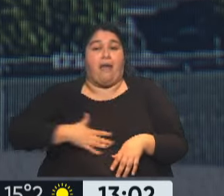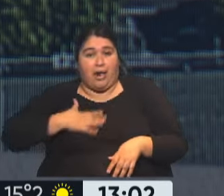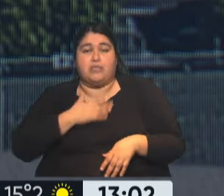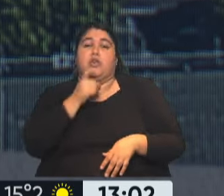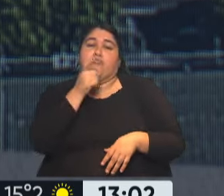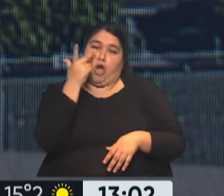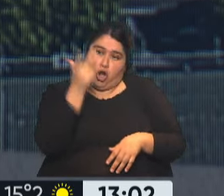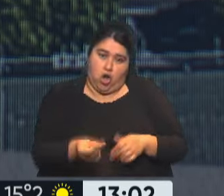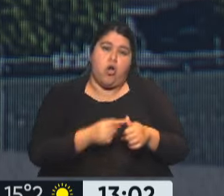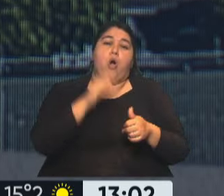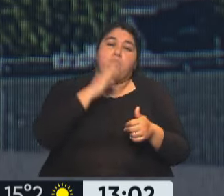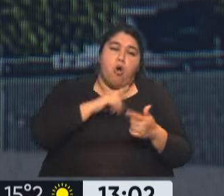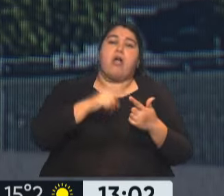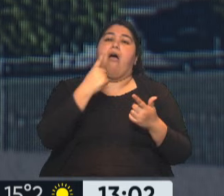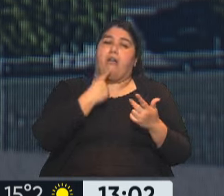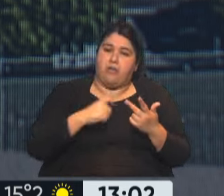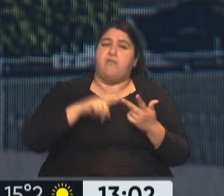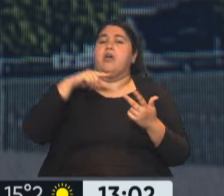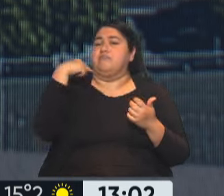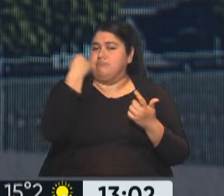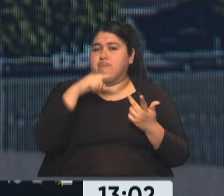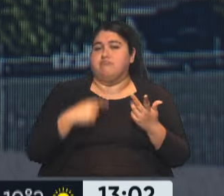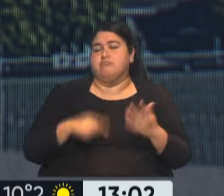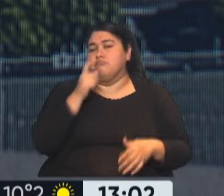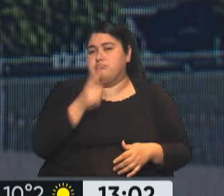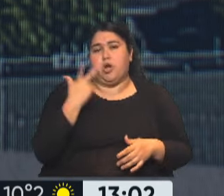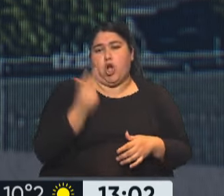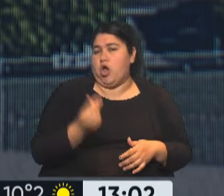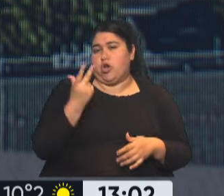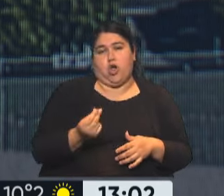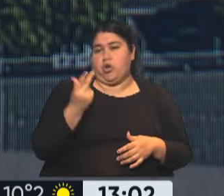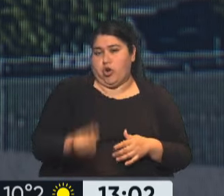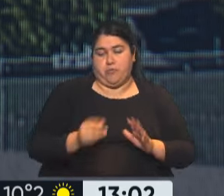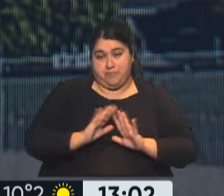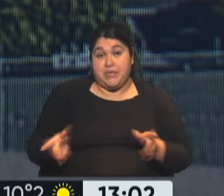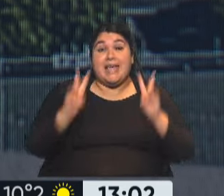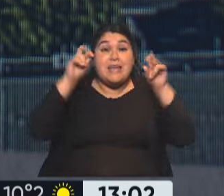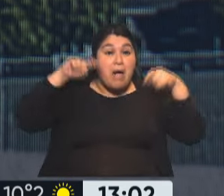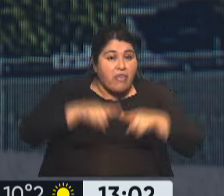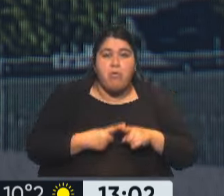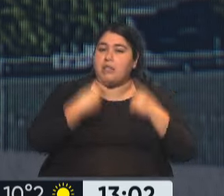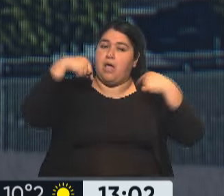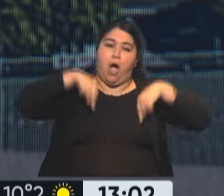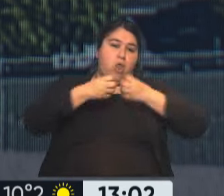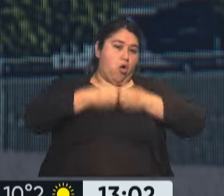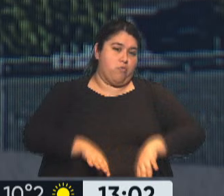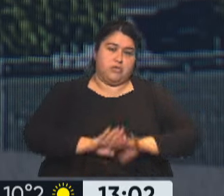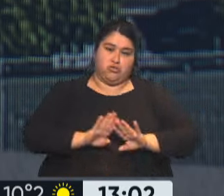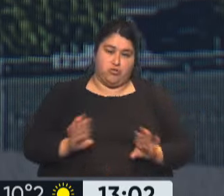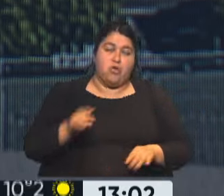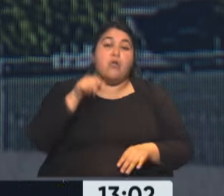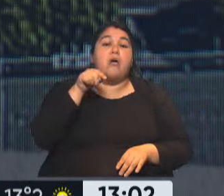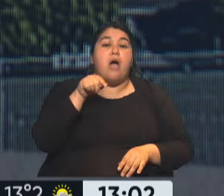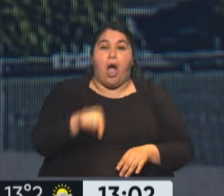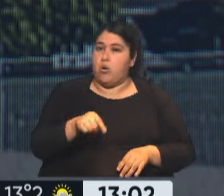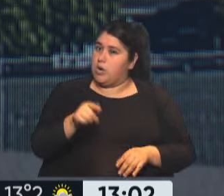manifestado en contra, Boca, River. Bueno, veremos qué es lo que sucede en las próximas horas porque el tema del debate ya está abierto y al